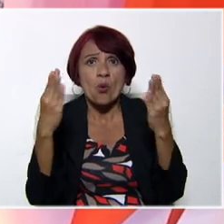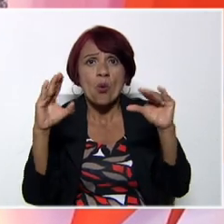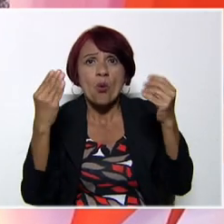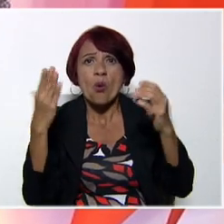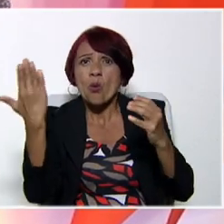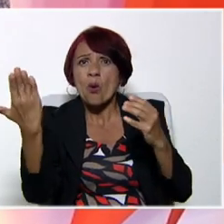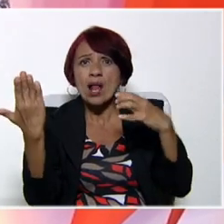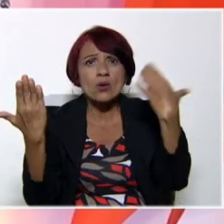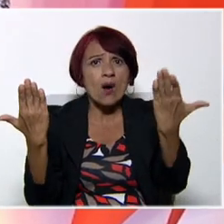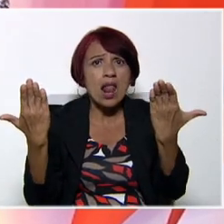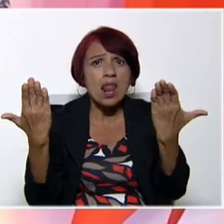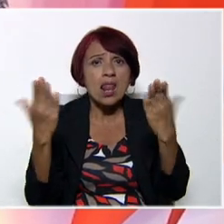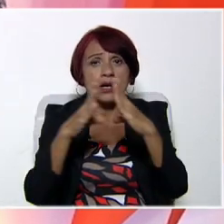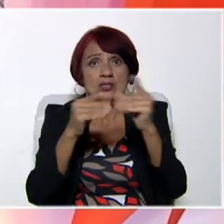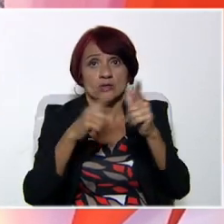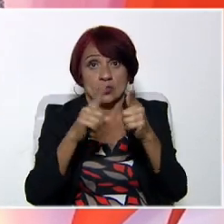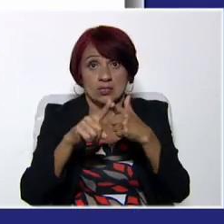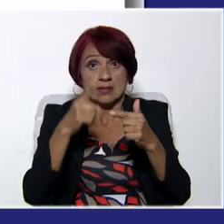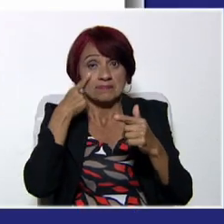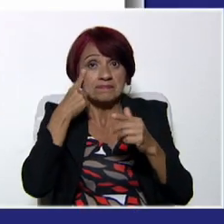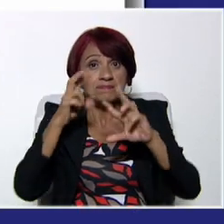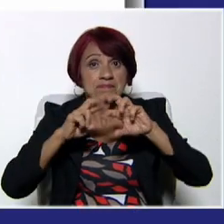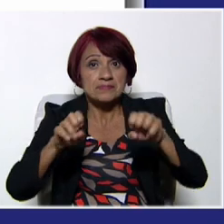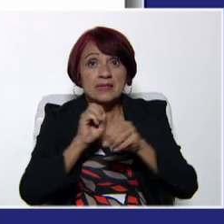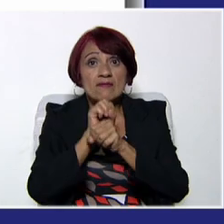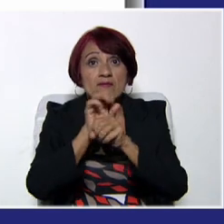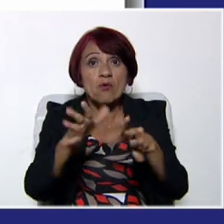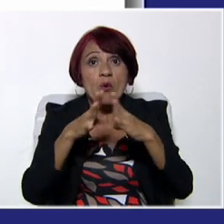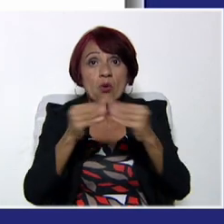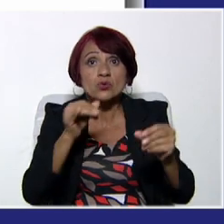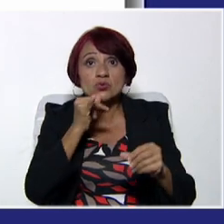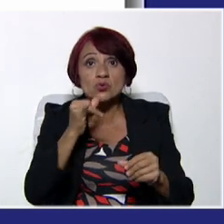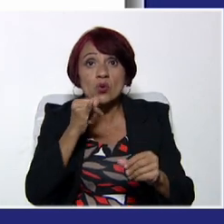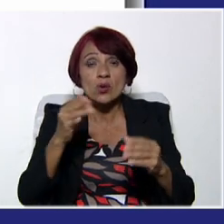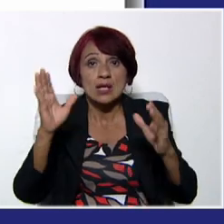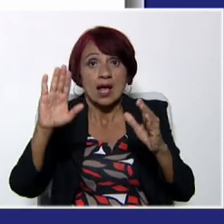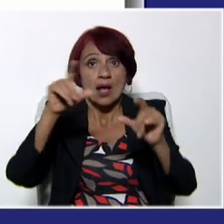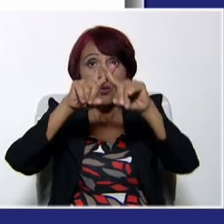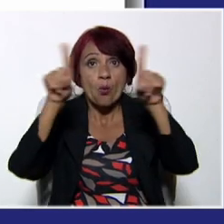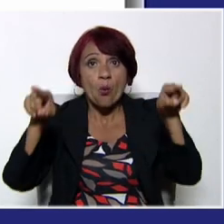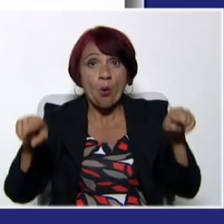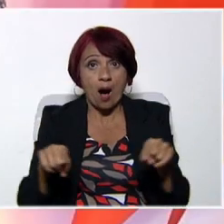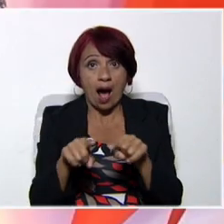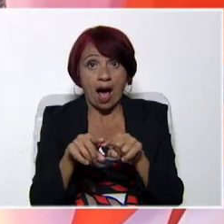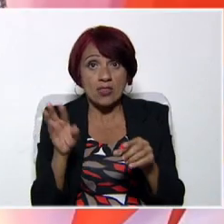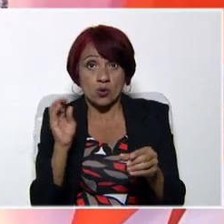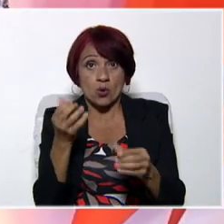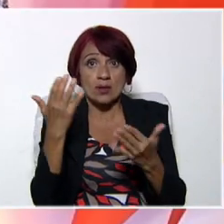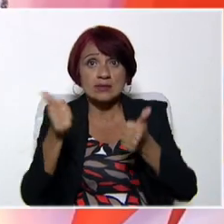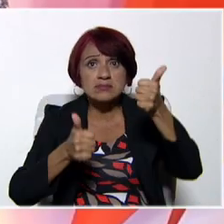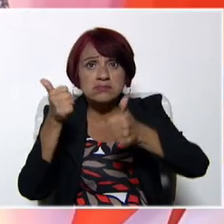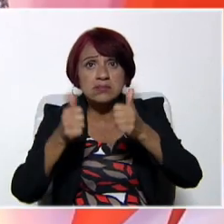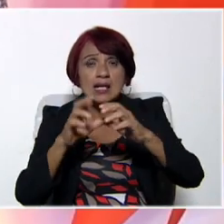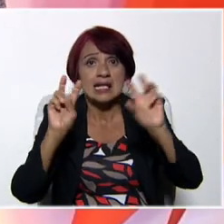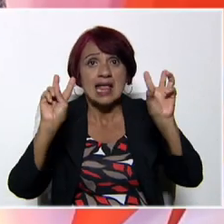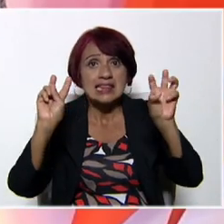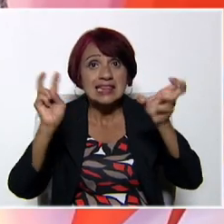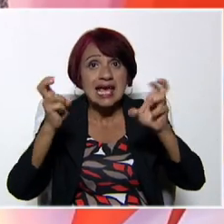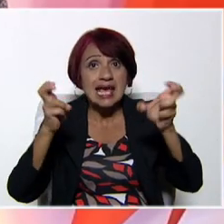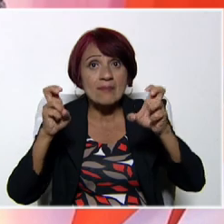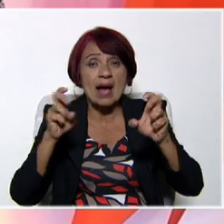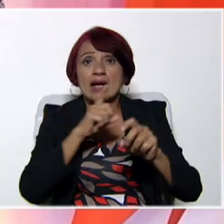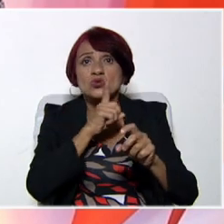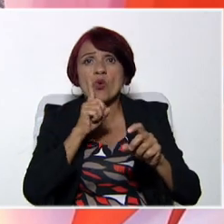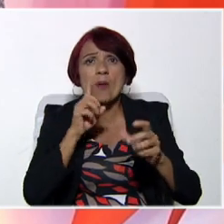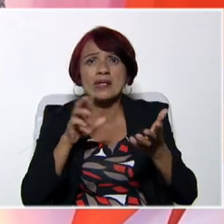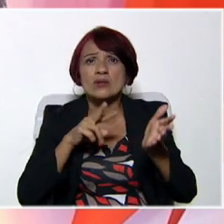Por otro lado, es importante distribuir la información en ese cuadro, donde vamos a insertar el título del mismo para